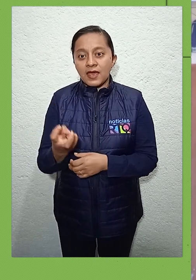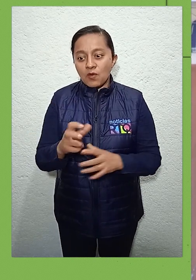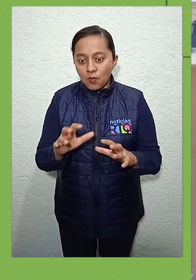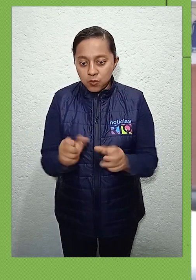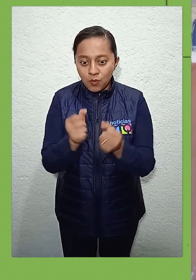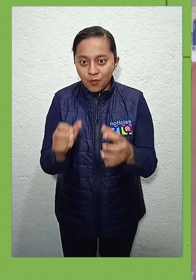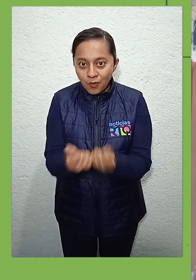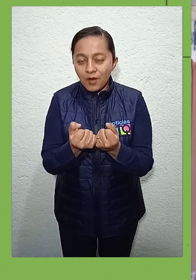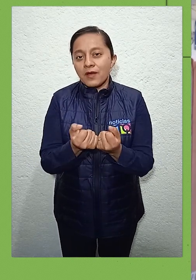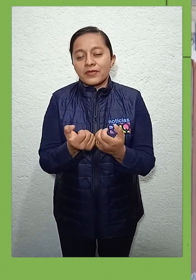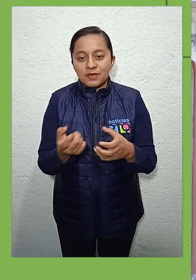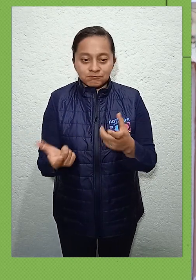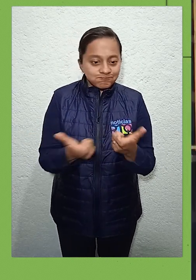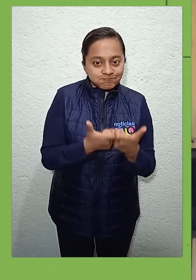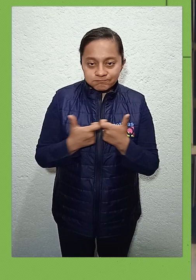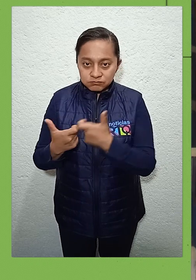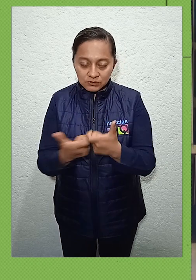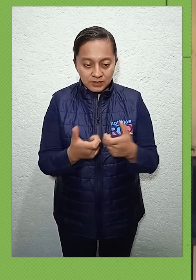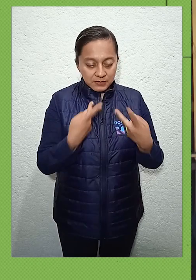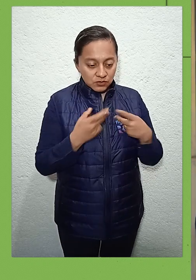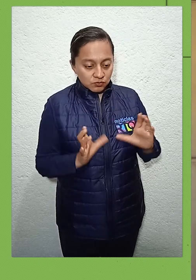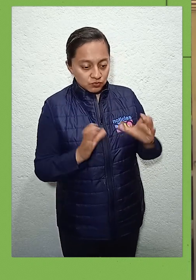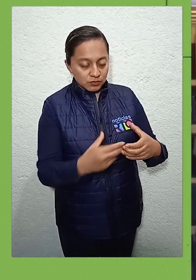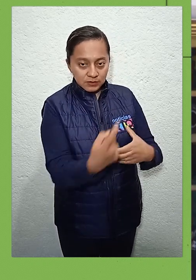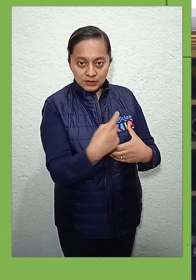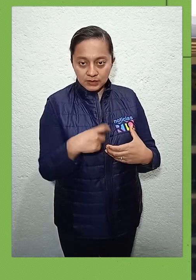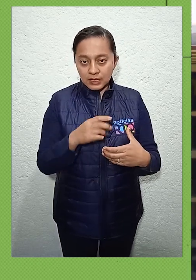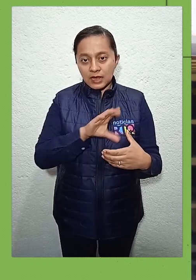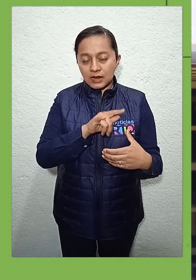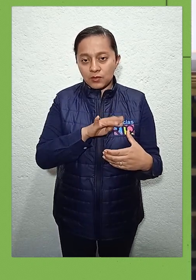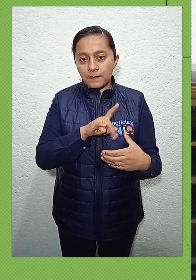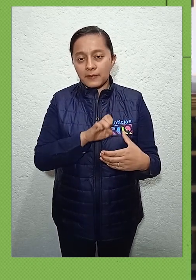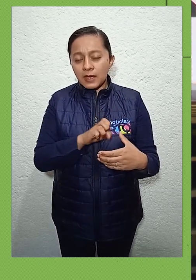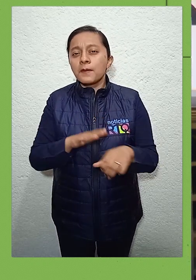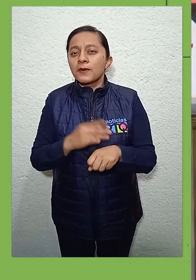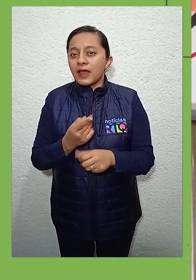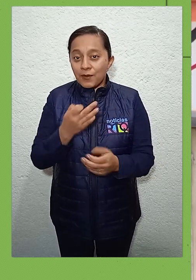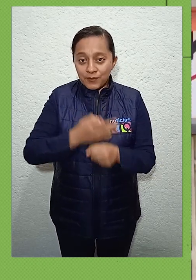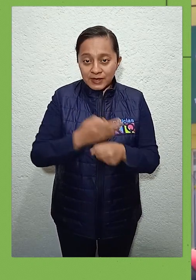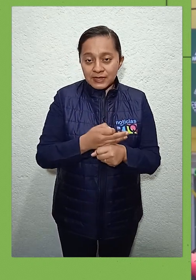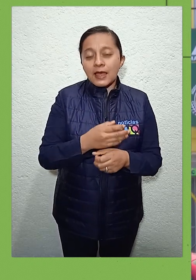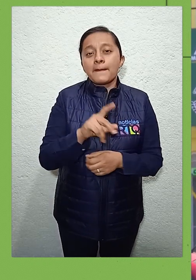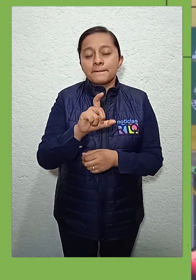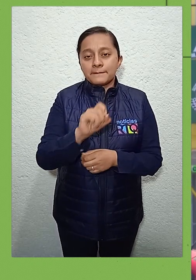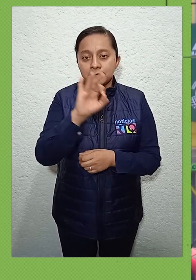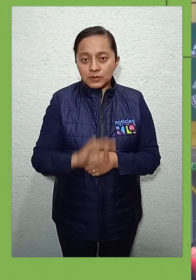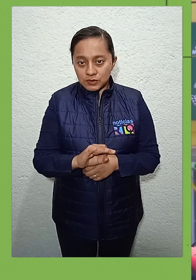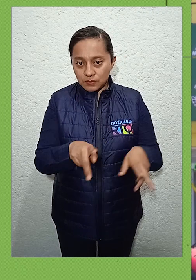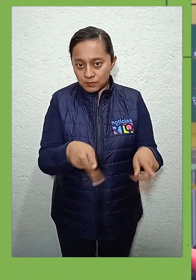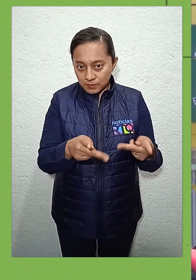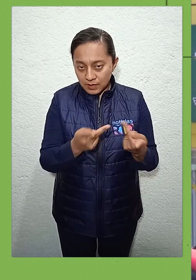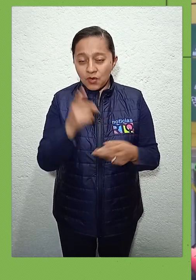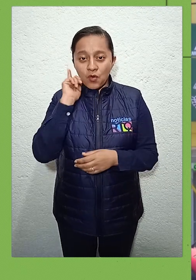que se ha registrado un 20% de incremento en ventas, por lo que esperan que se vayan sumando porcentajes para llegar prácticamente al final del año, a